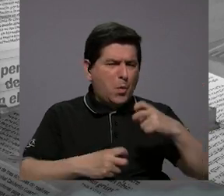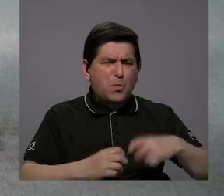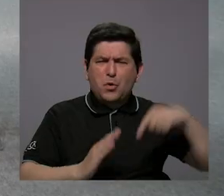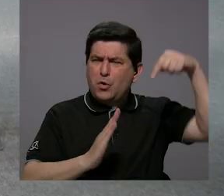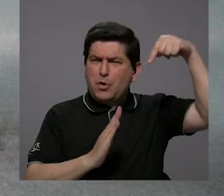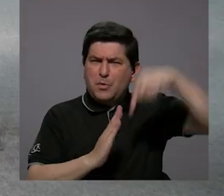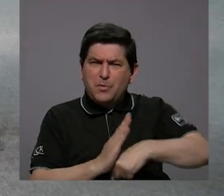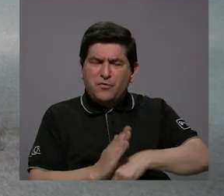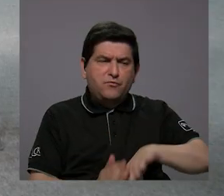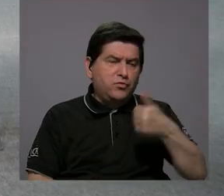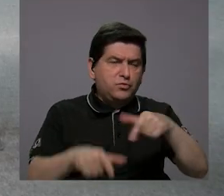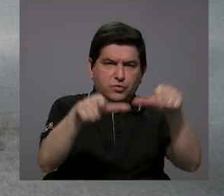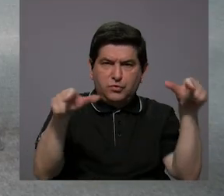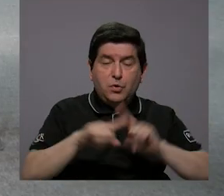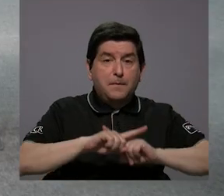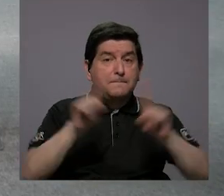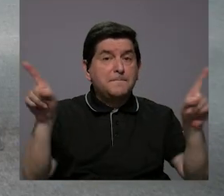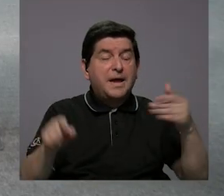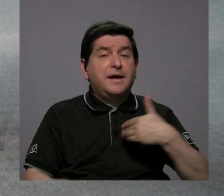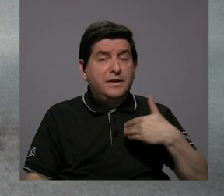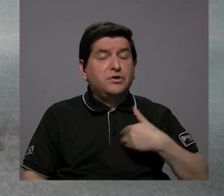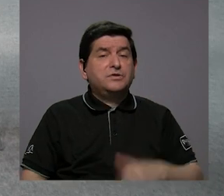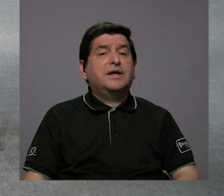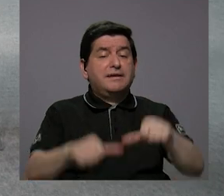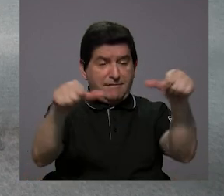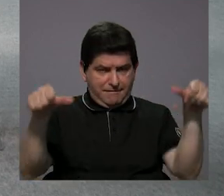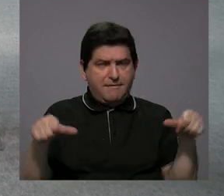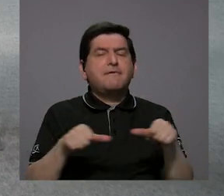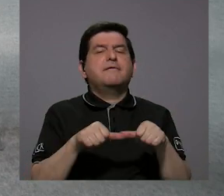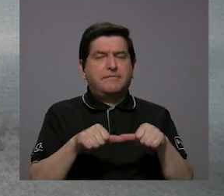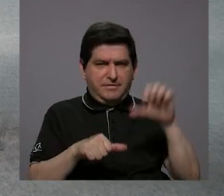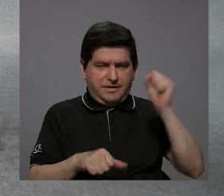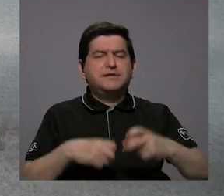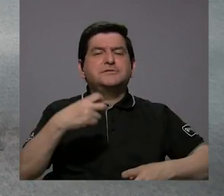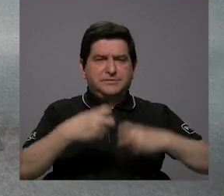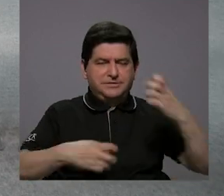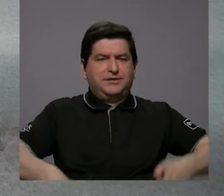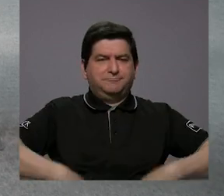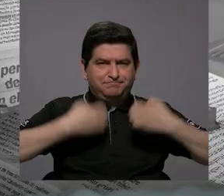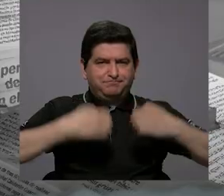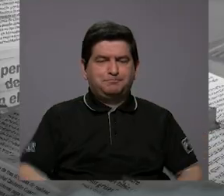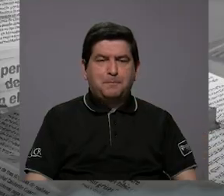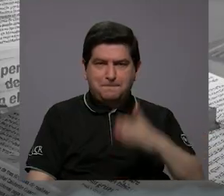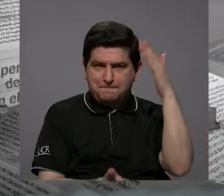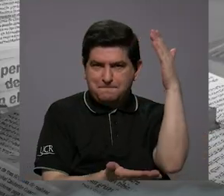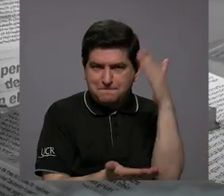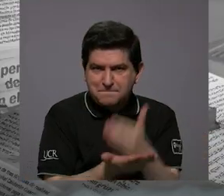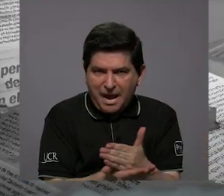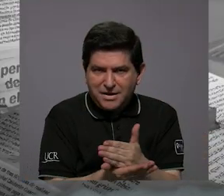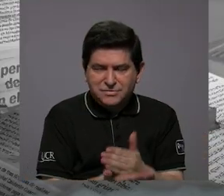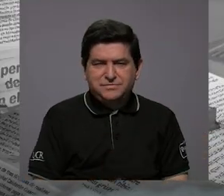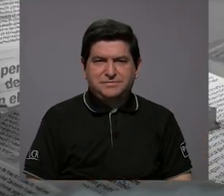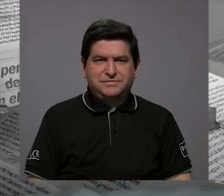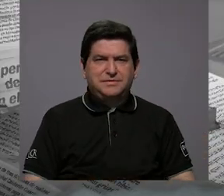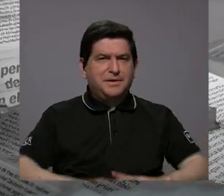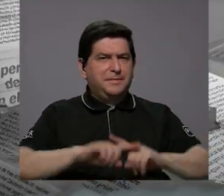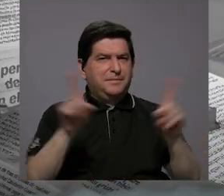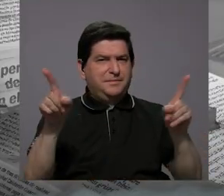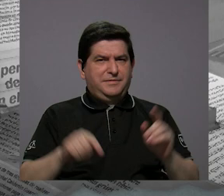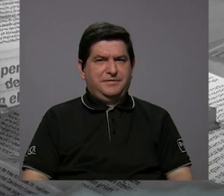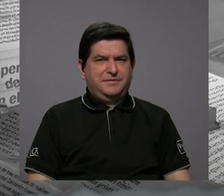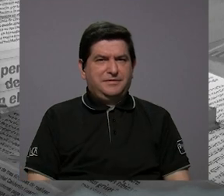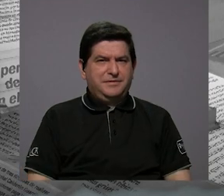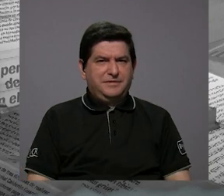como otras latitudes, pero sí tenemos zonas donde ya hay problemas. Tenemos que hacer una pausa casi ya, pero